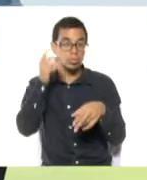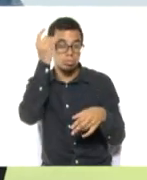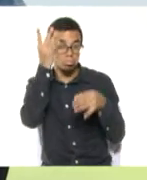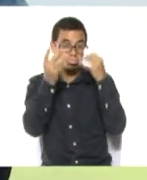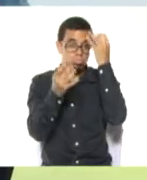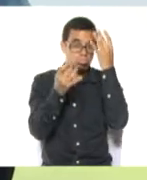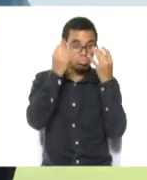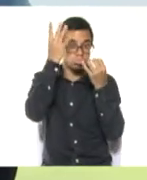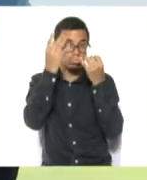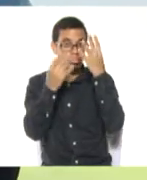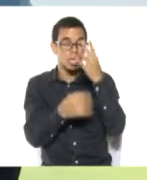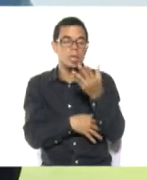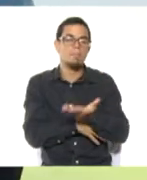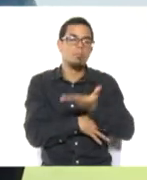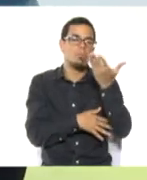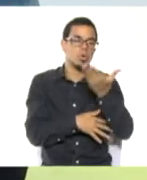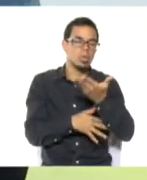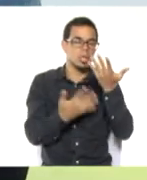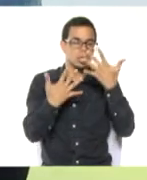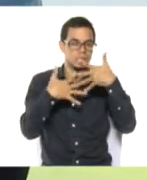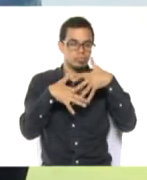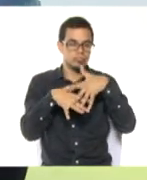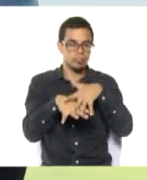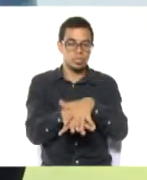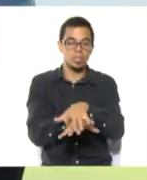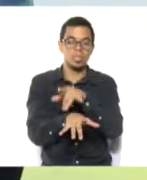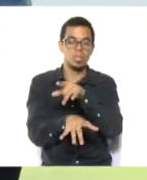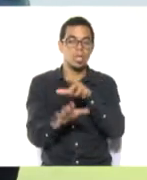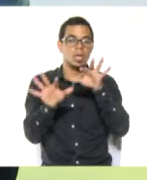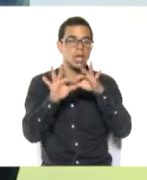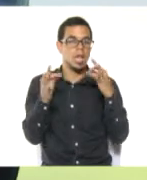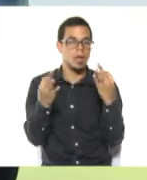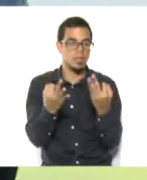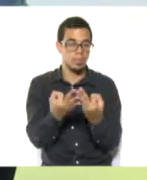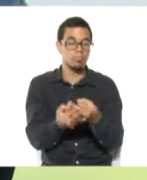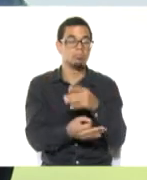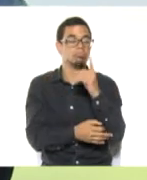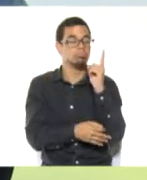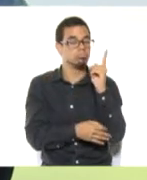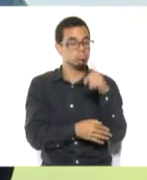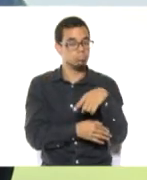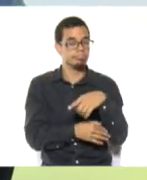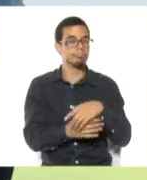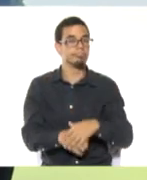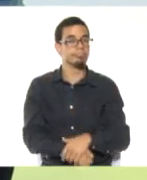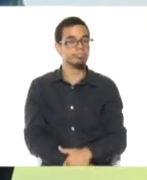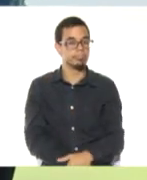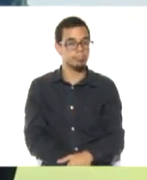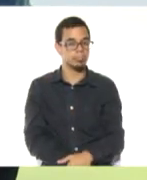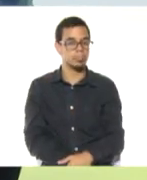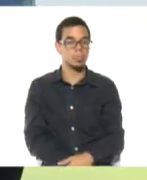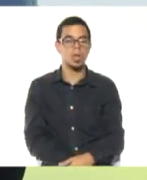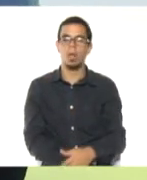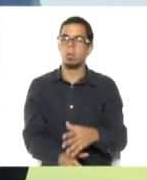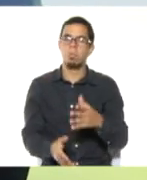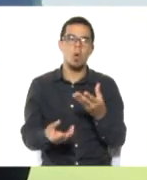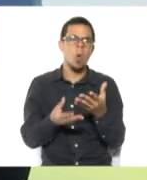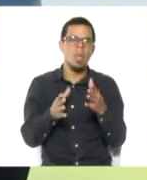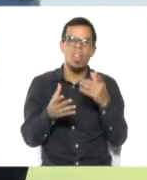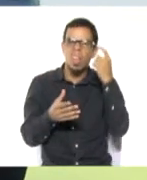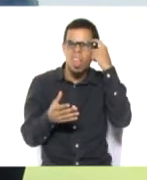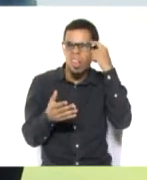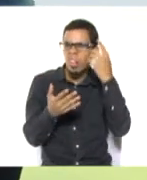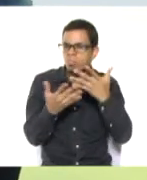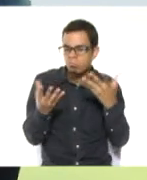con la familia a elaborar sus propias tarjetas para el intercambio. Lo pueden realizar el 24, el 31 o en cualquier